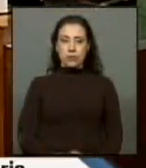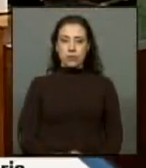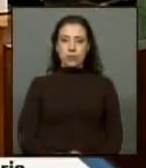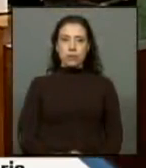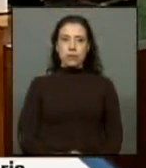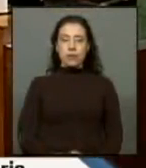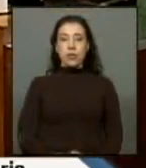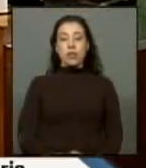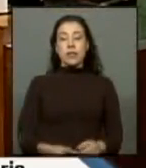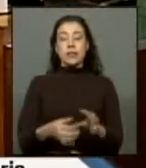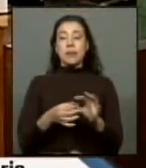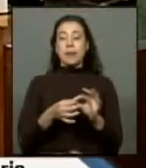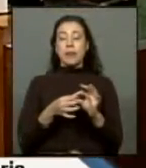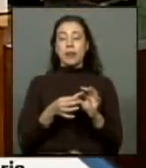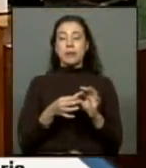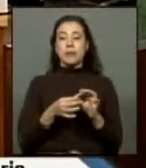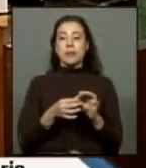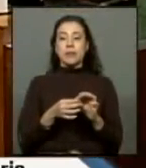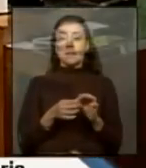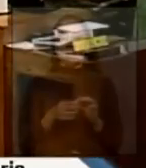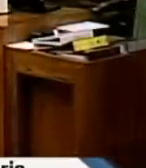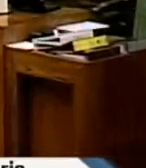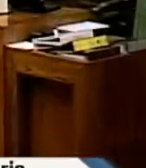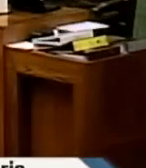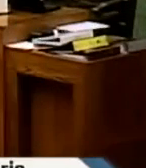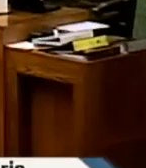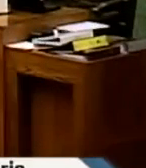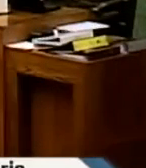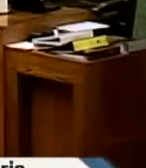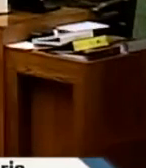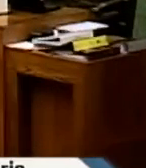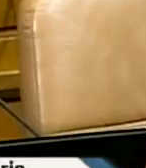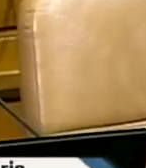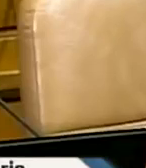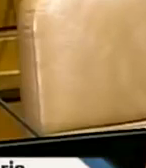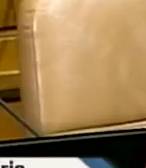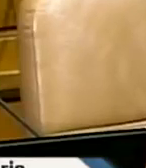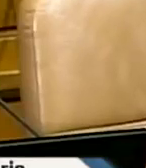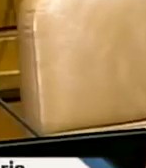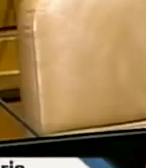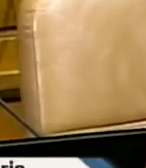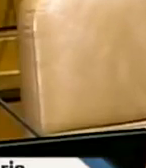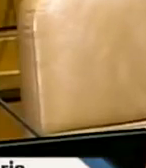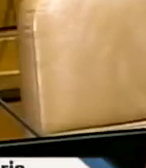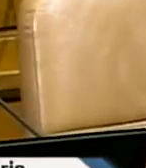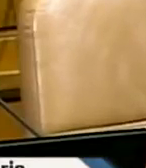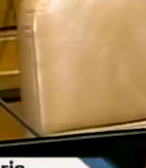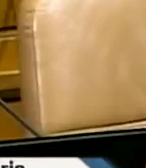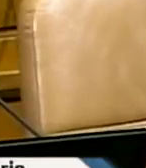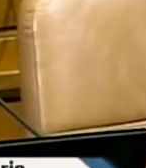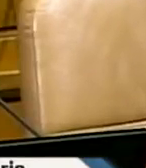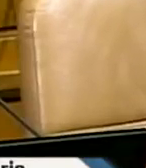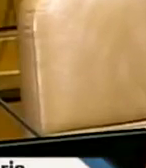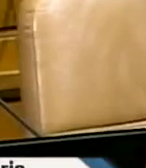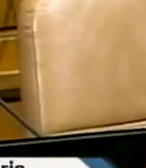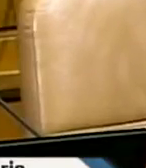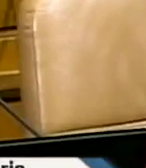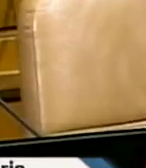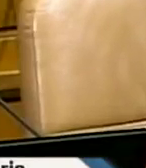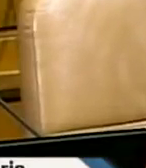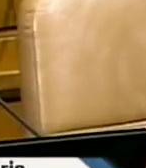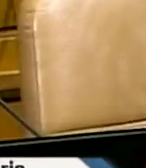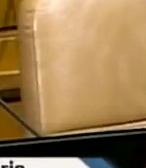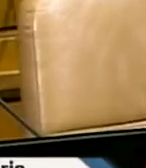usted me encomendó la tarea de formar parte de la comisión negociadora